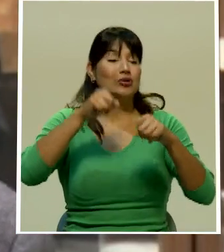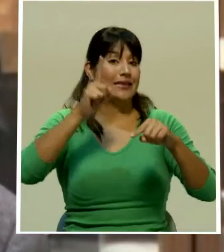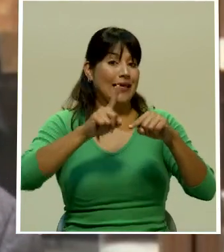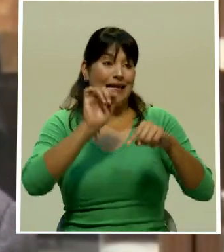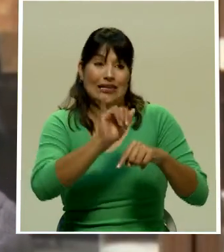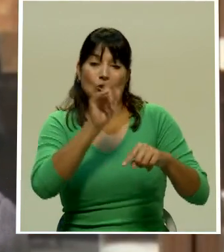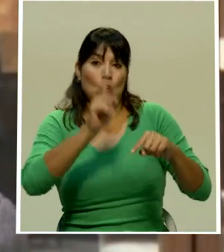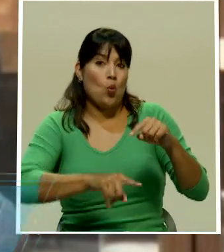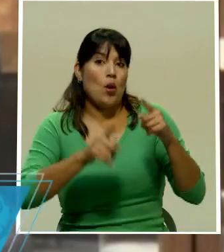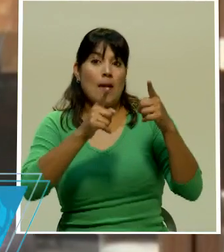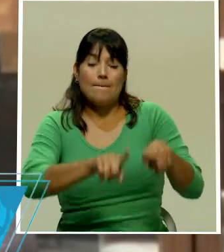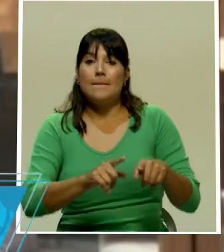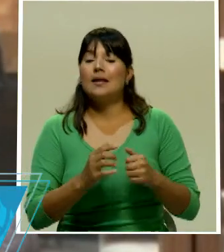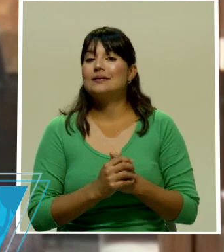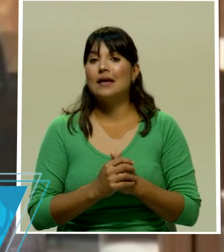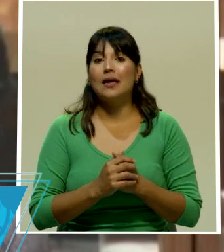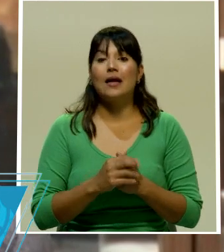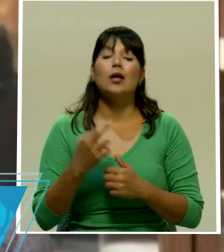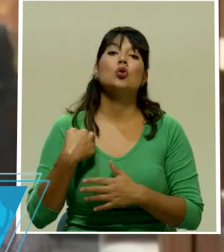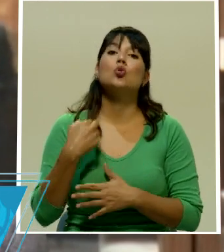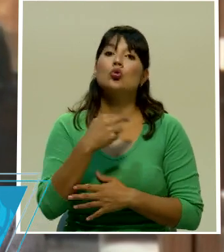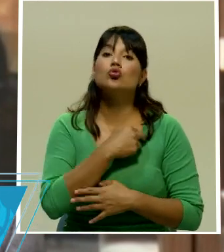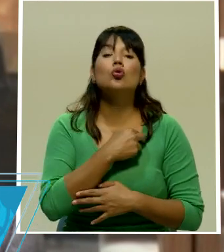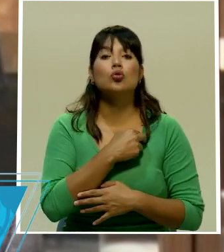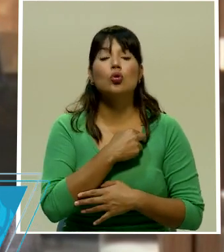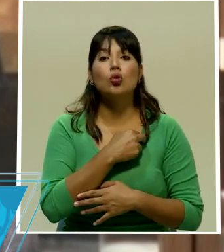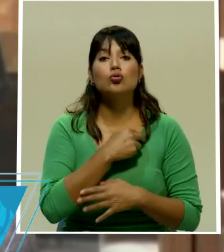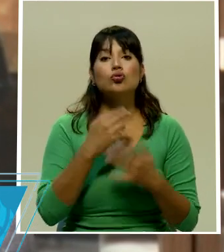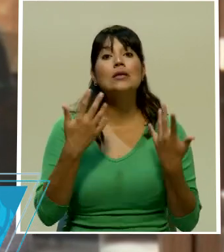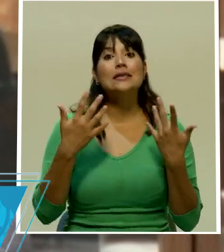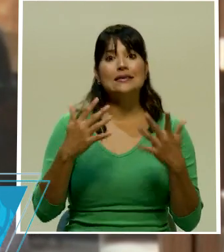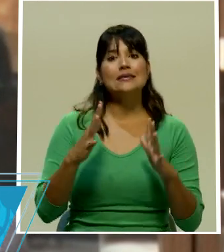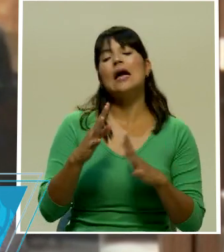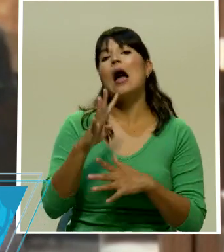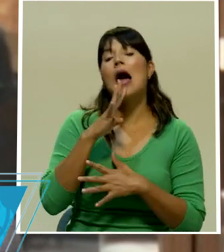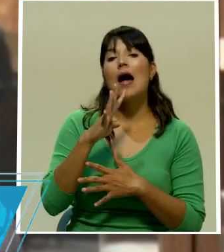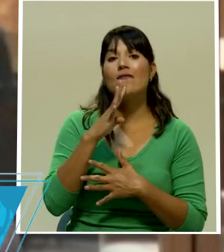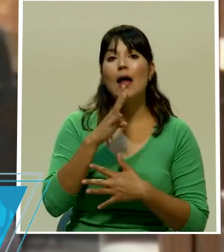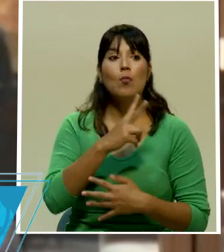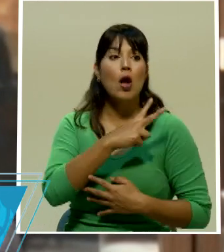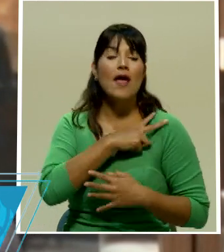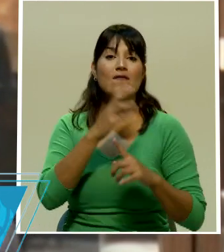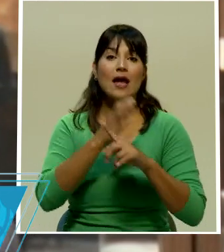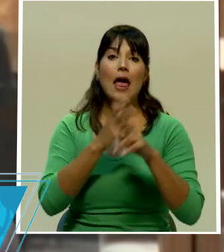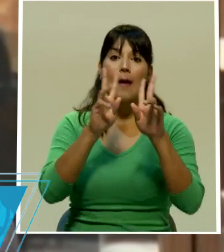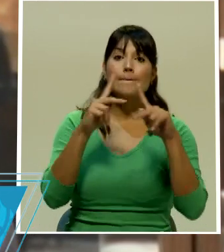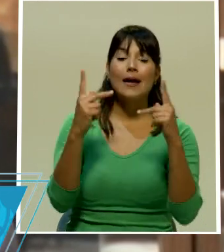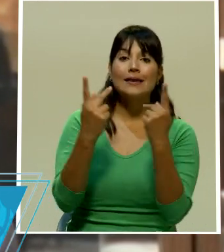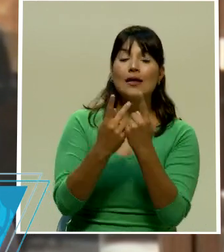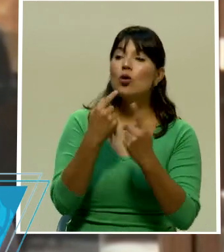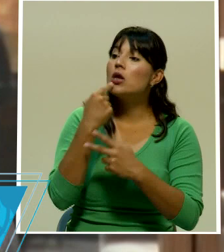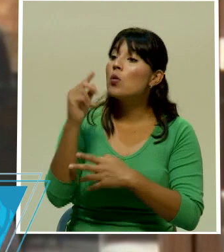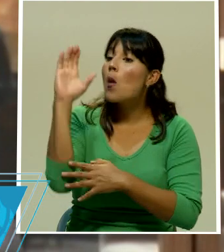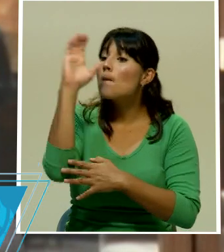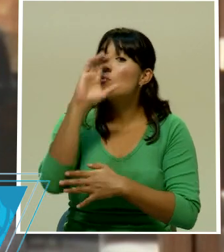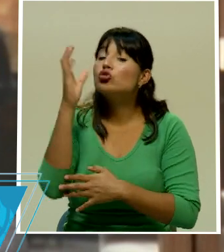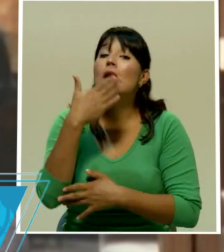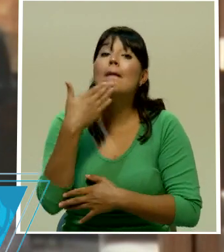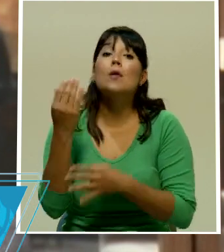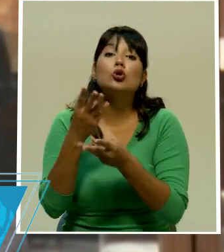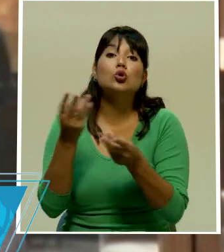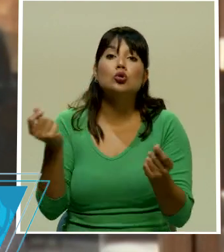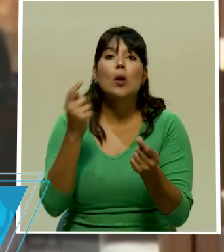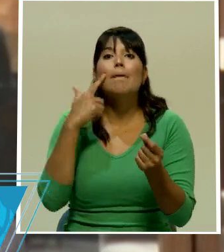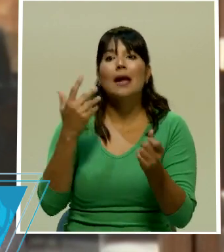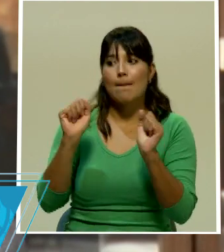de fracción y encargamos al directorio legislativo que busque las soluciones más prácticas para garantizar a ustedes no sólo